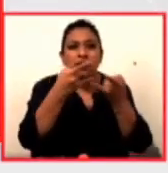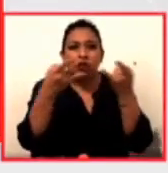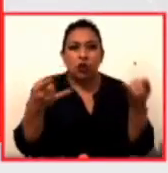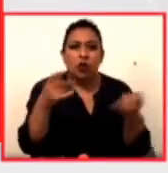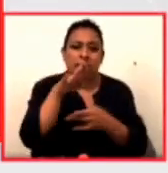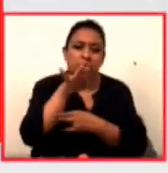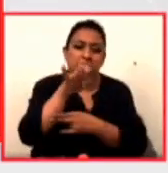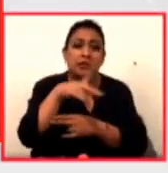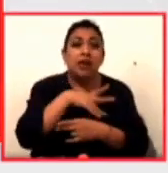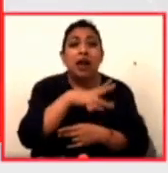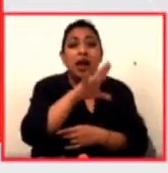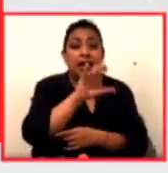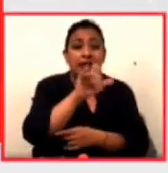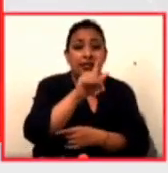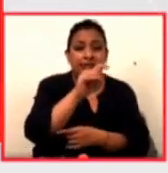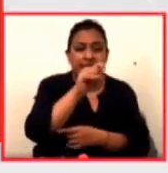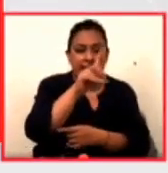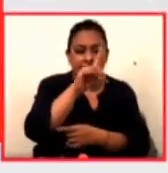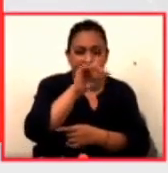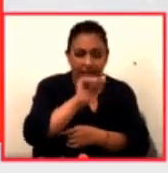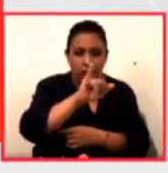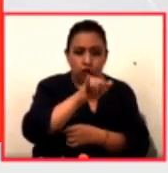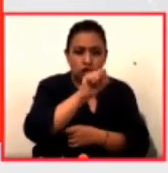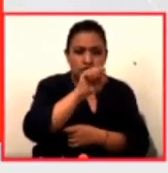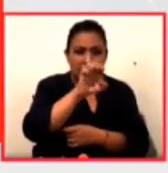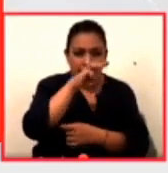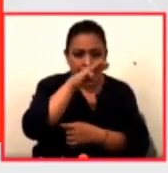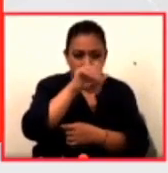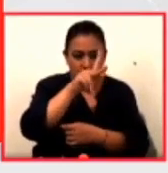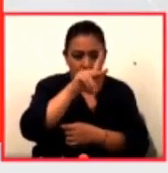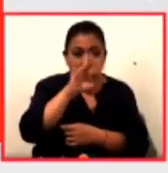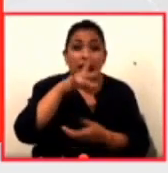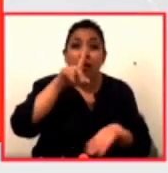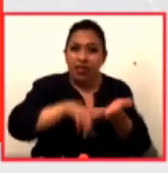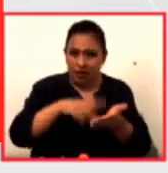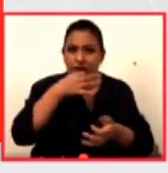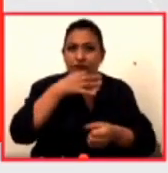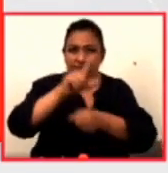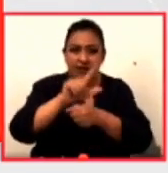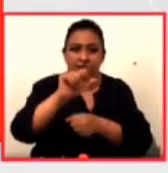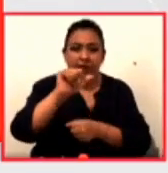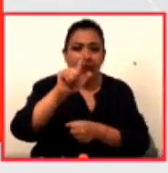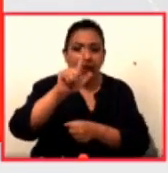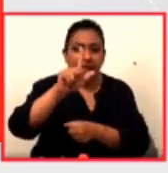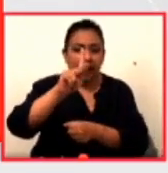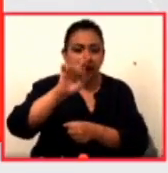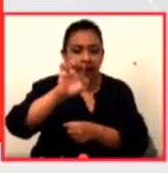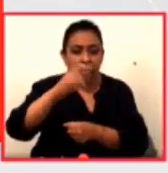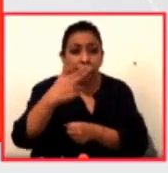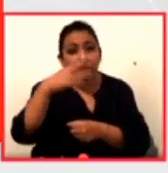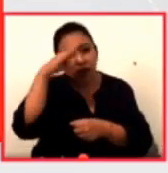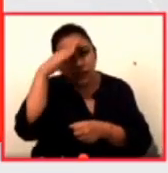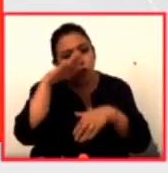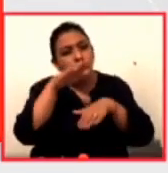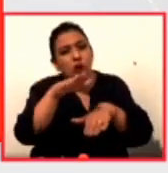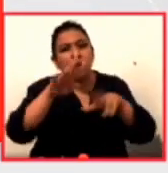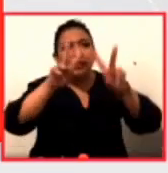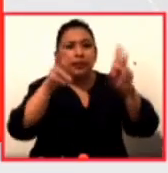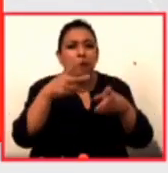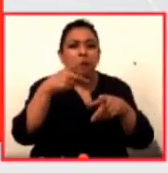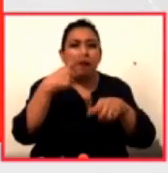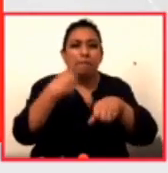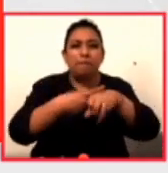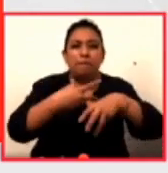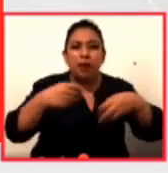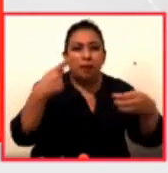José Emilio Pacheco llevará a cabo como parte de las actividades del Festival Aleph el coloquio Reflexiones sobre la Pandemia desde la mirada de Ray